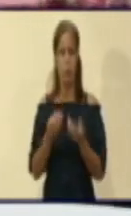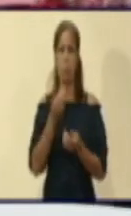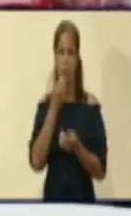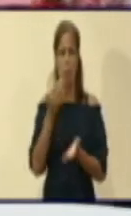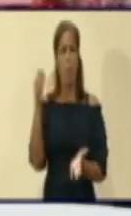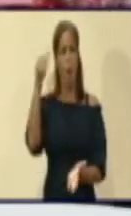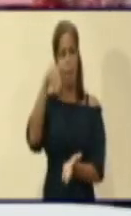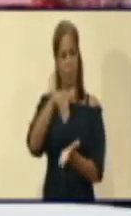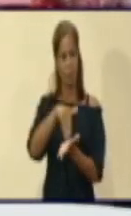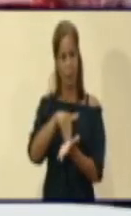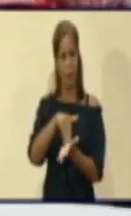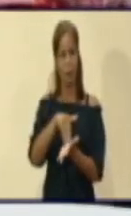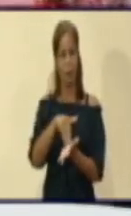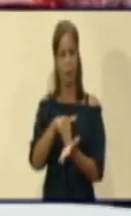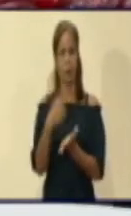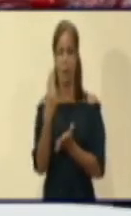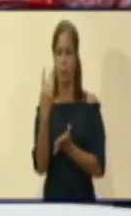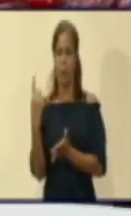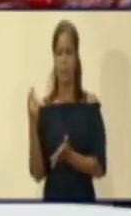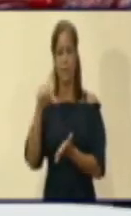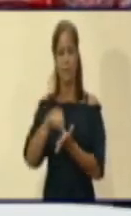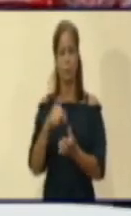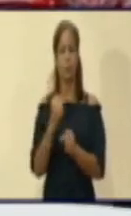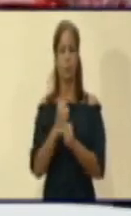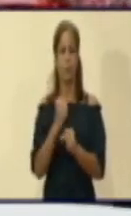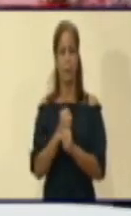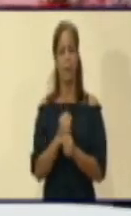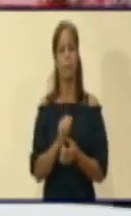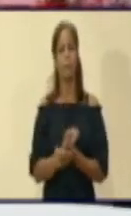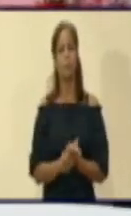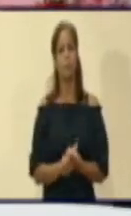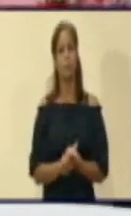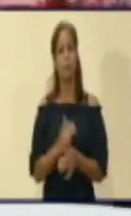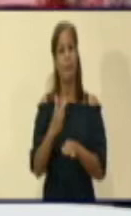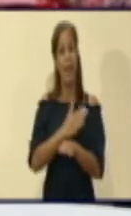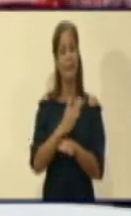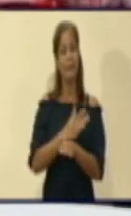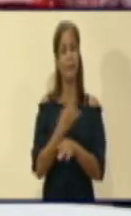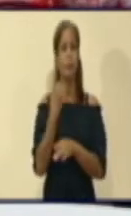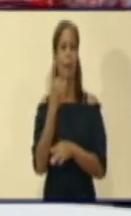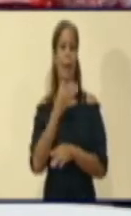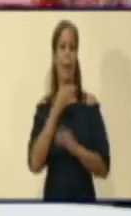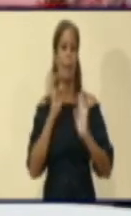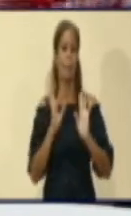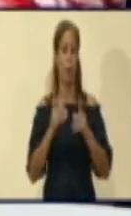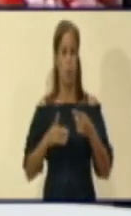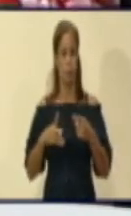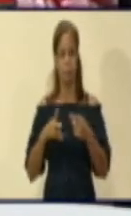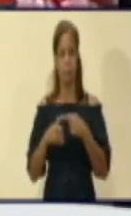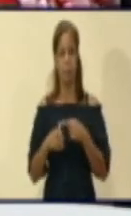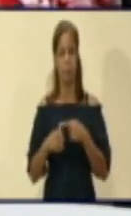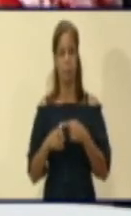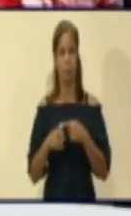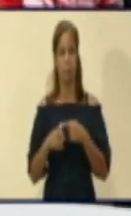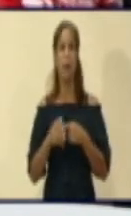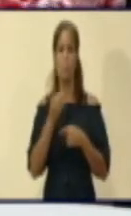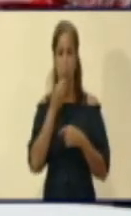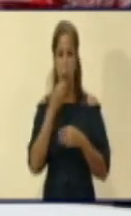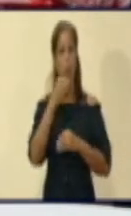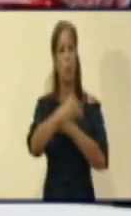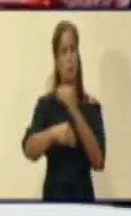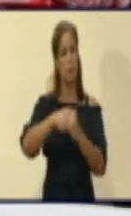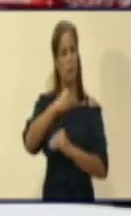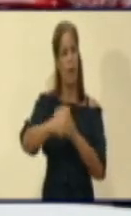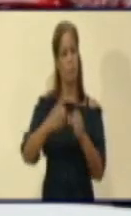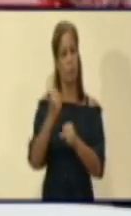actividades que se justifique y que las condiciones así lo permitan. Ante una interrupción laboral, defender el cambio de labor hacia otras actividades,